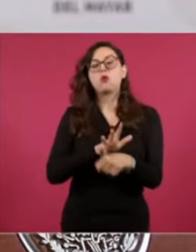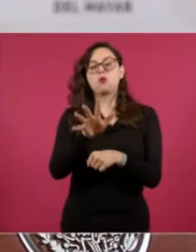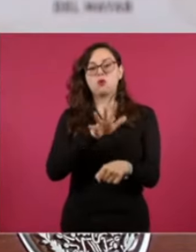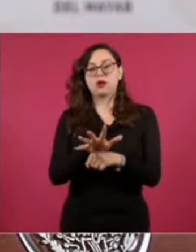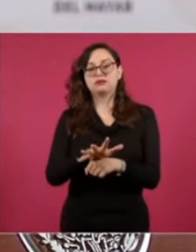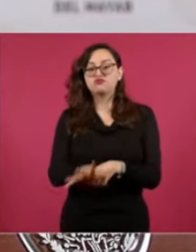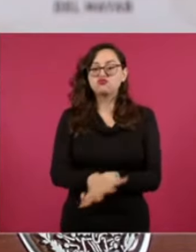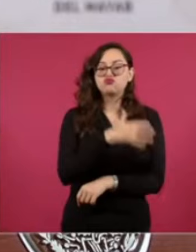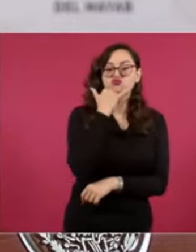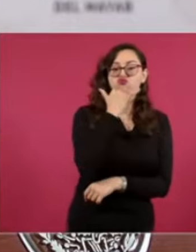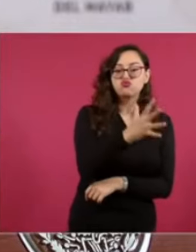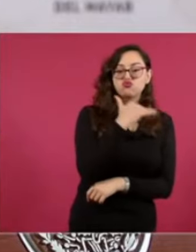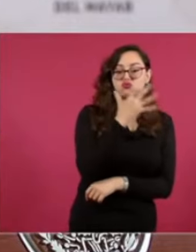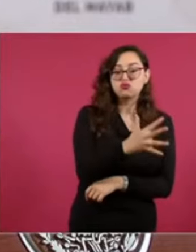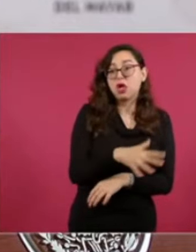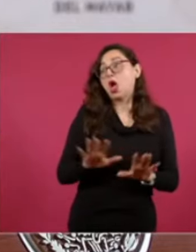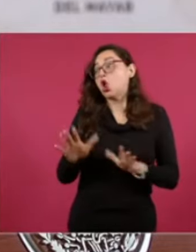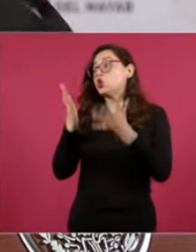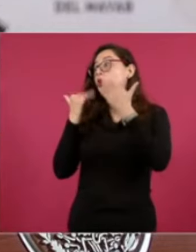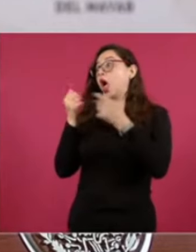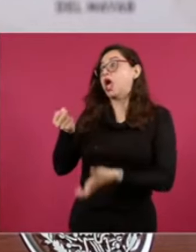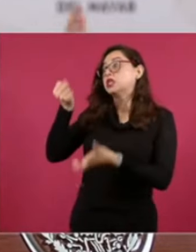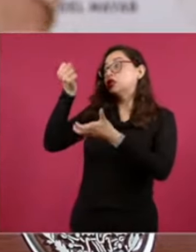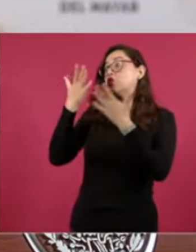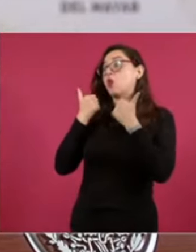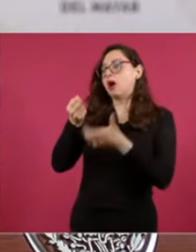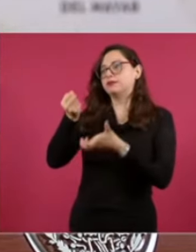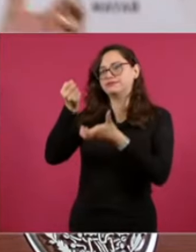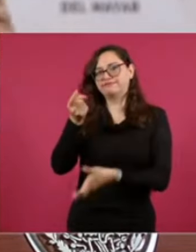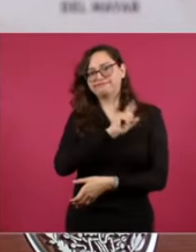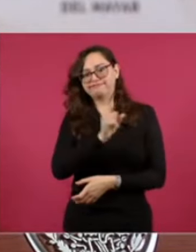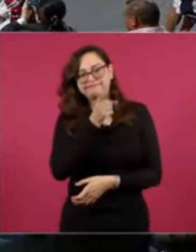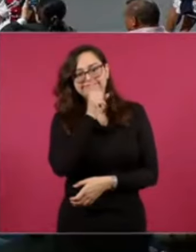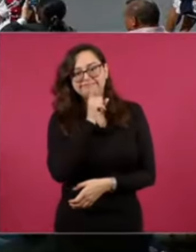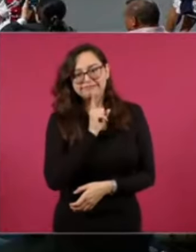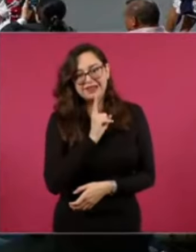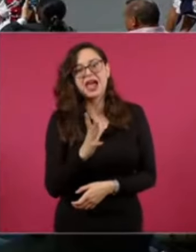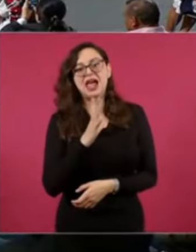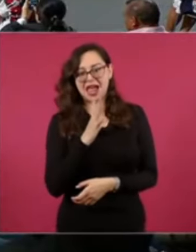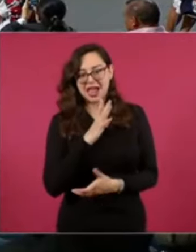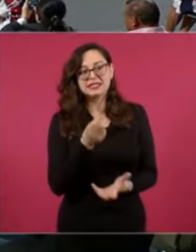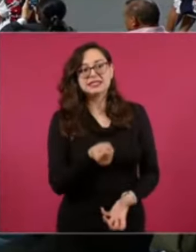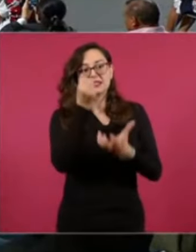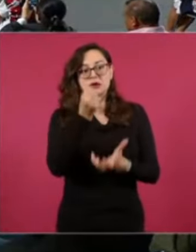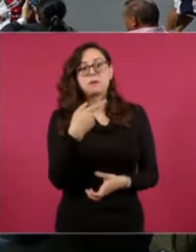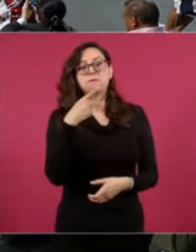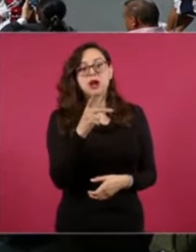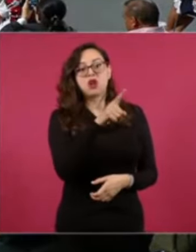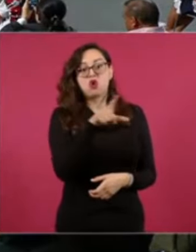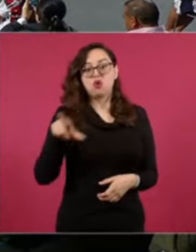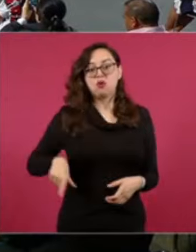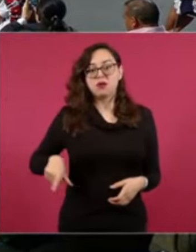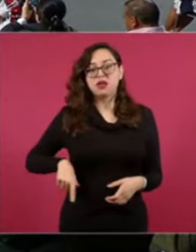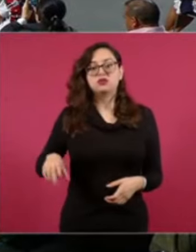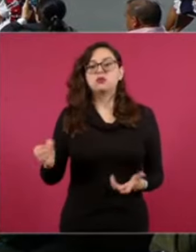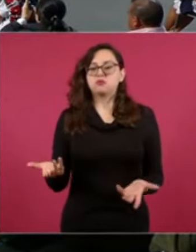No era la falta de presupuesto. Sino. El bandidaje. Oficial.